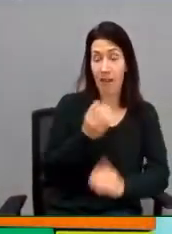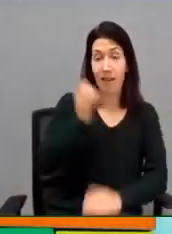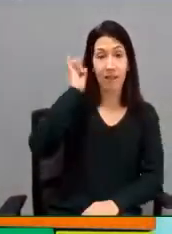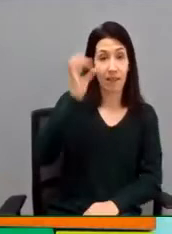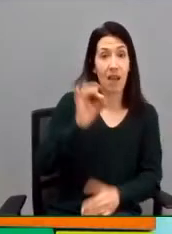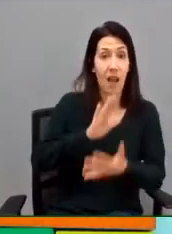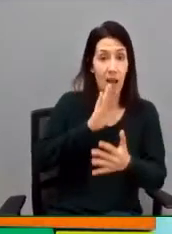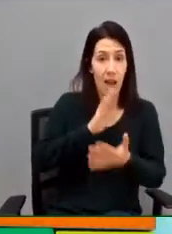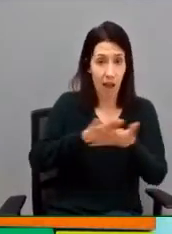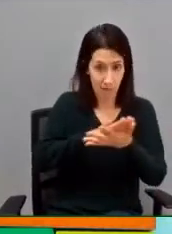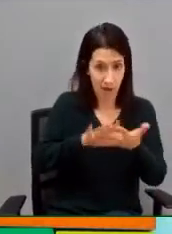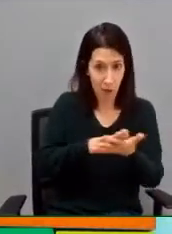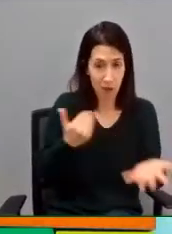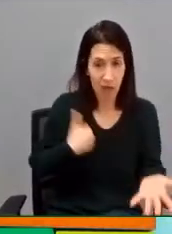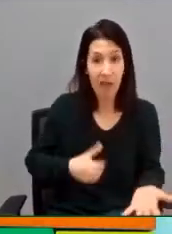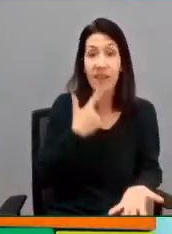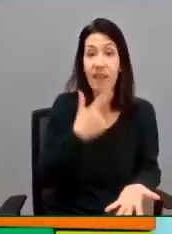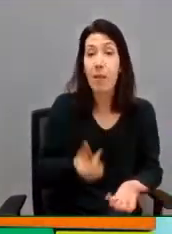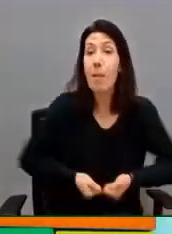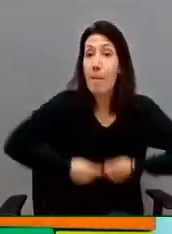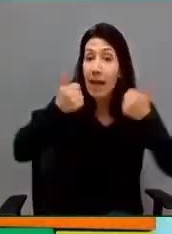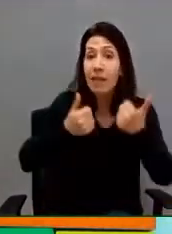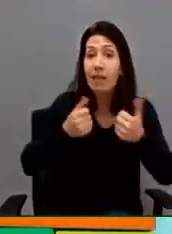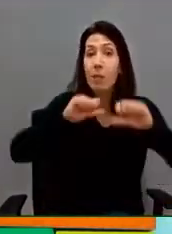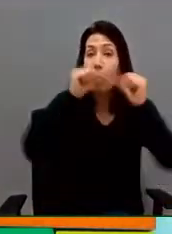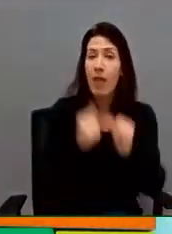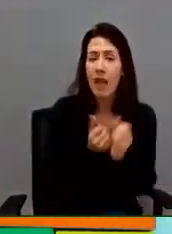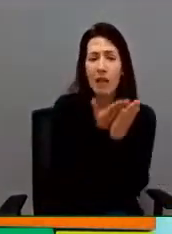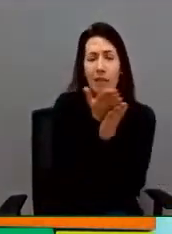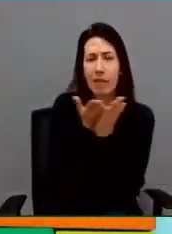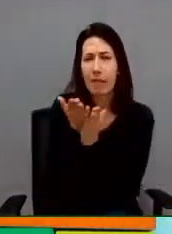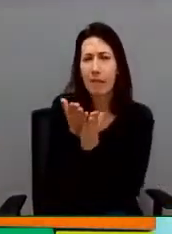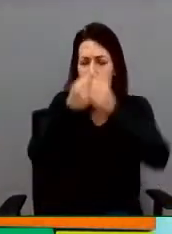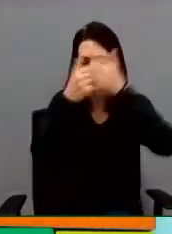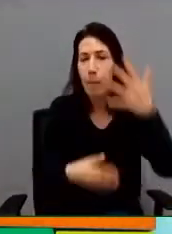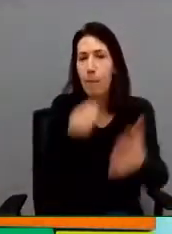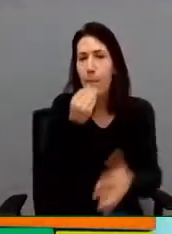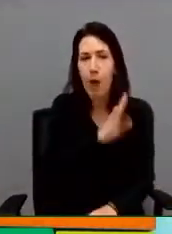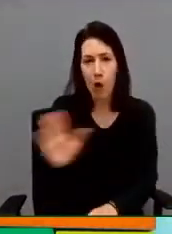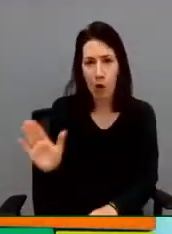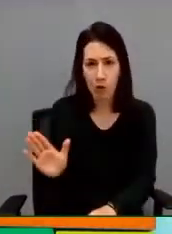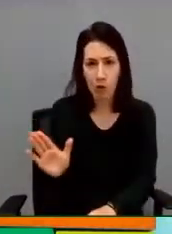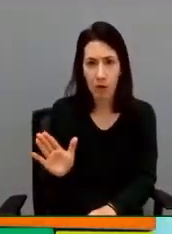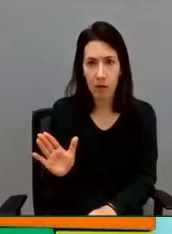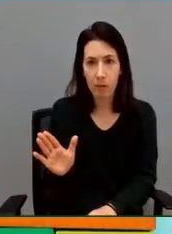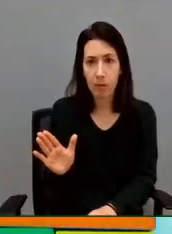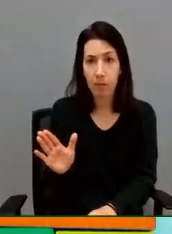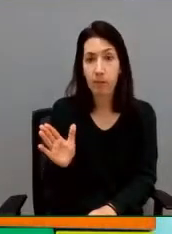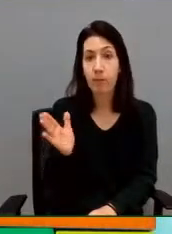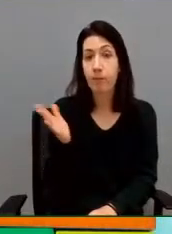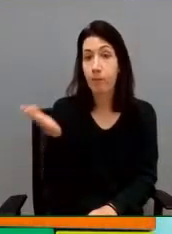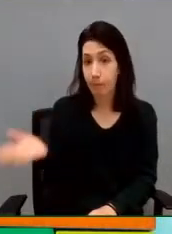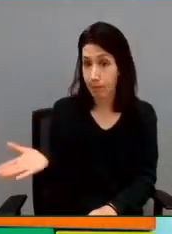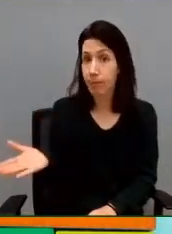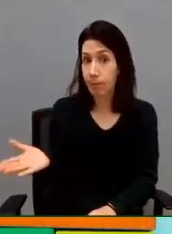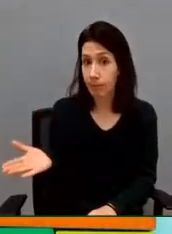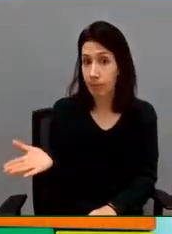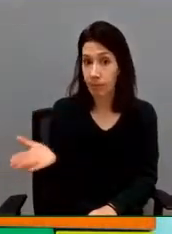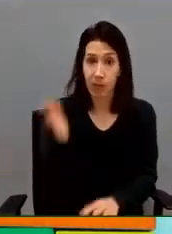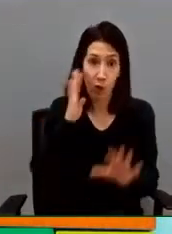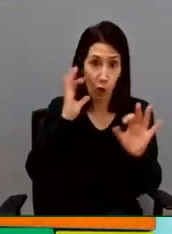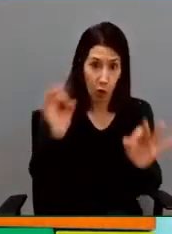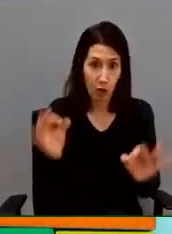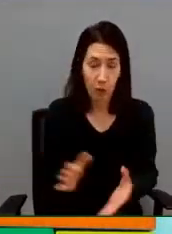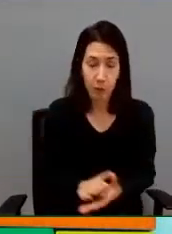decía, cuantas más modalidades, mejor. Y es una obviedad, ¿no?